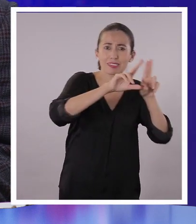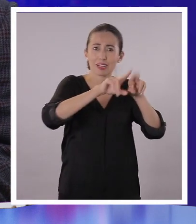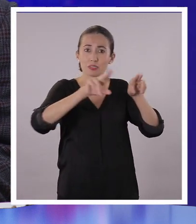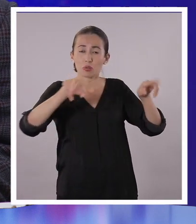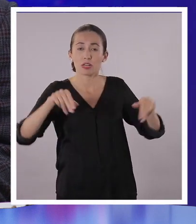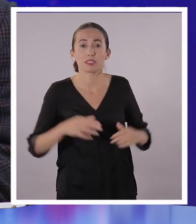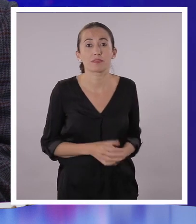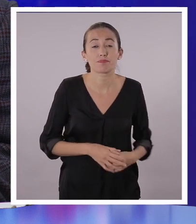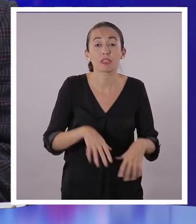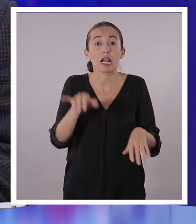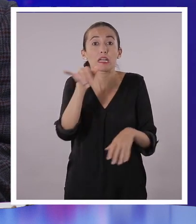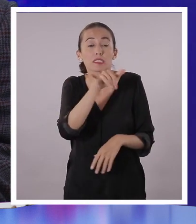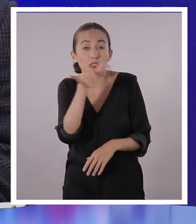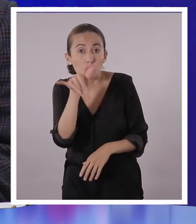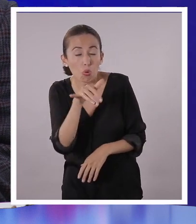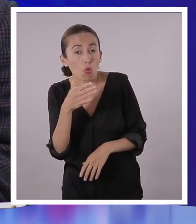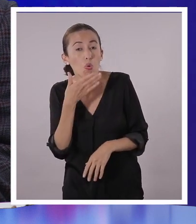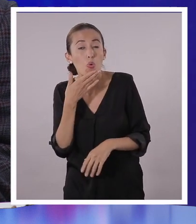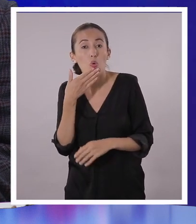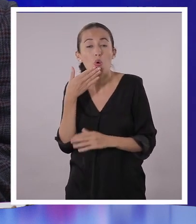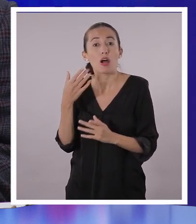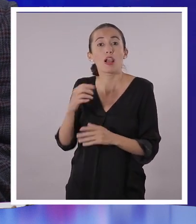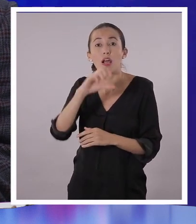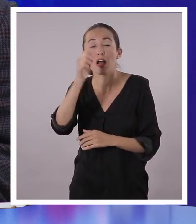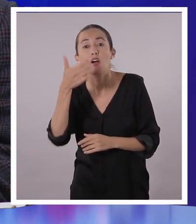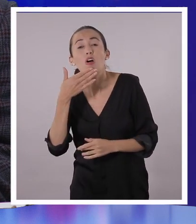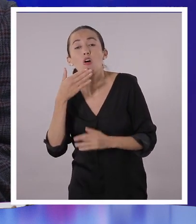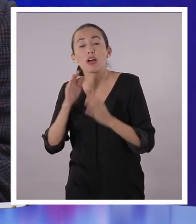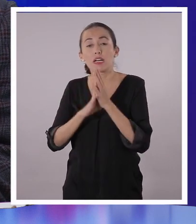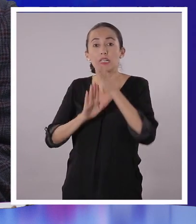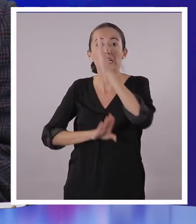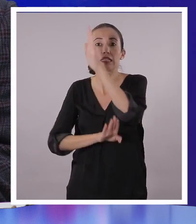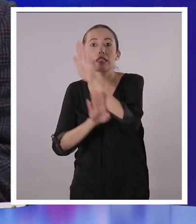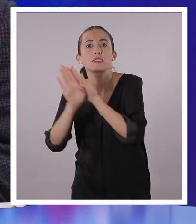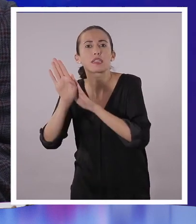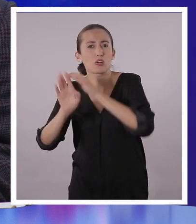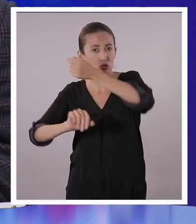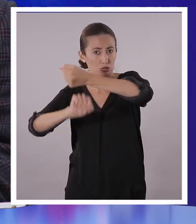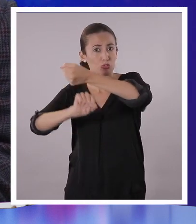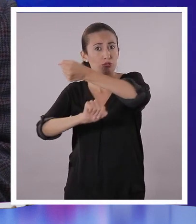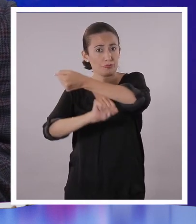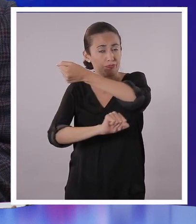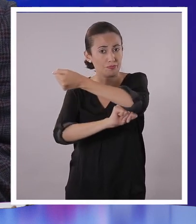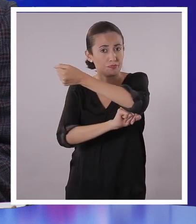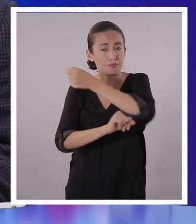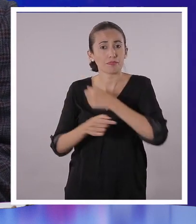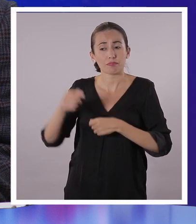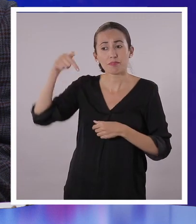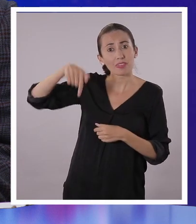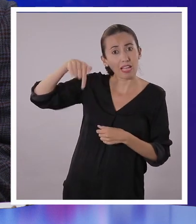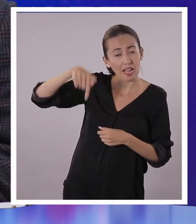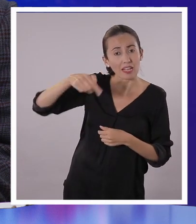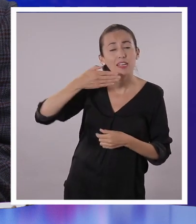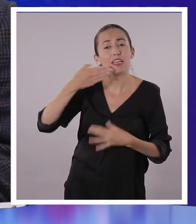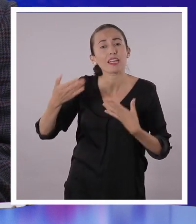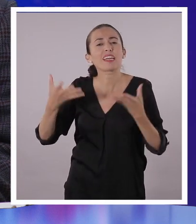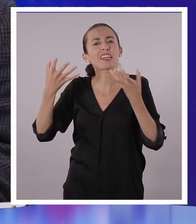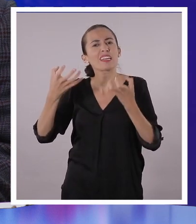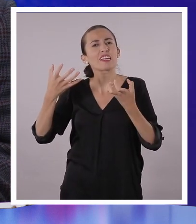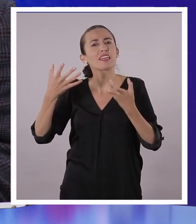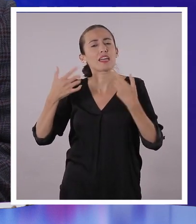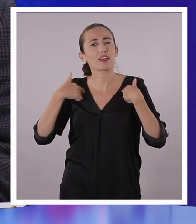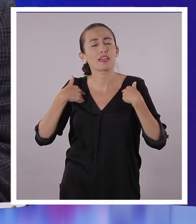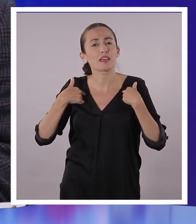el medio ambiente. De igual manera, otro punto de este proyecto es el desarrollo sostenible. En esta campaña, los y las jóvenes